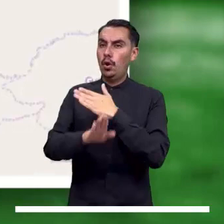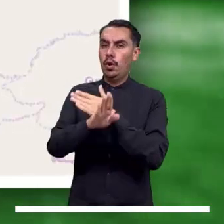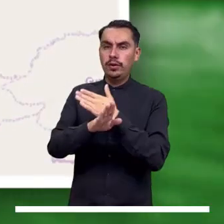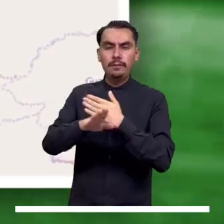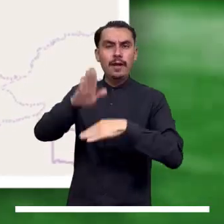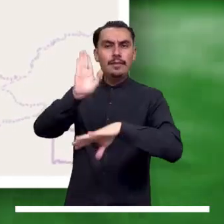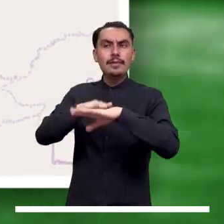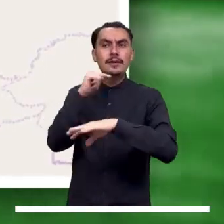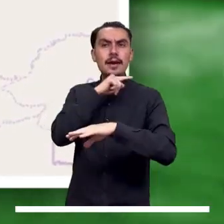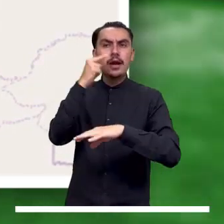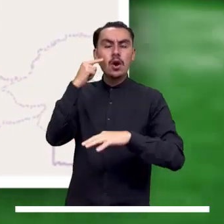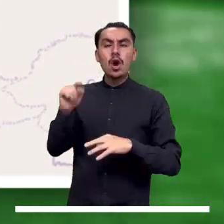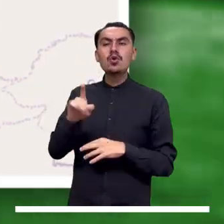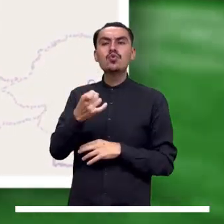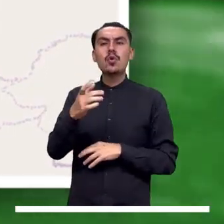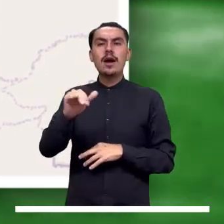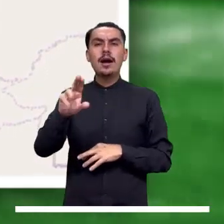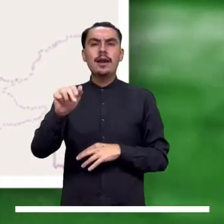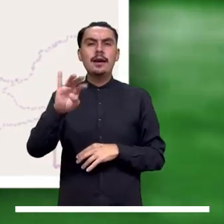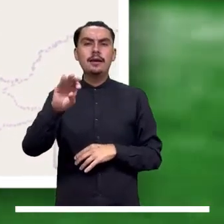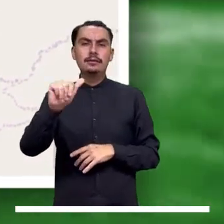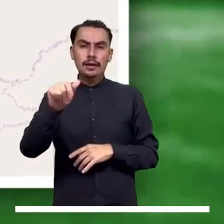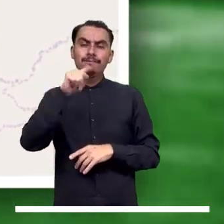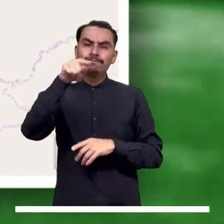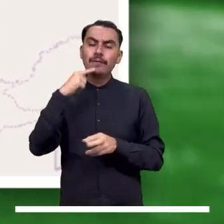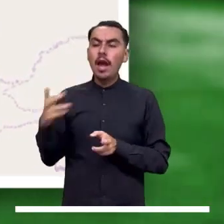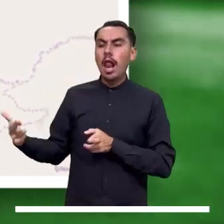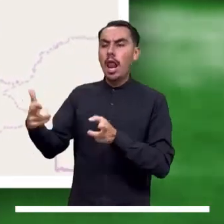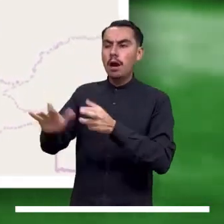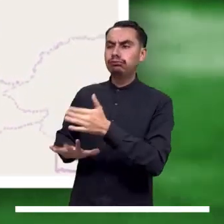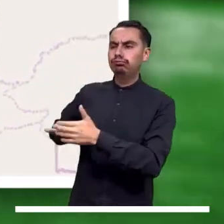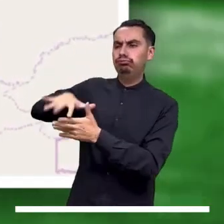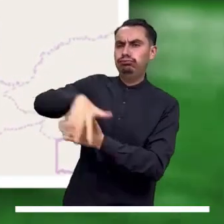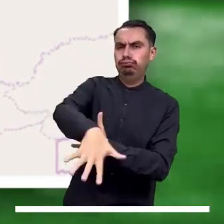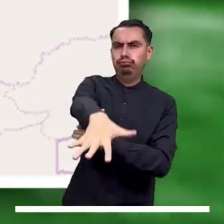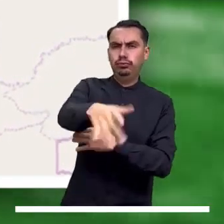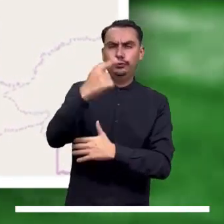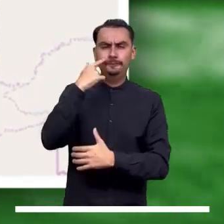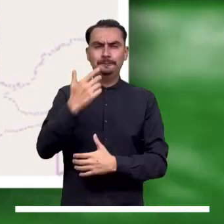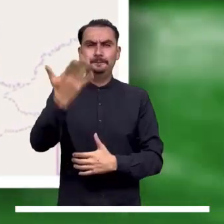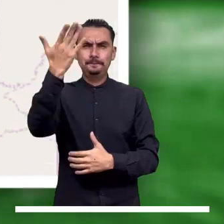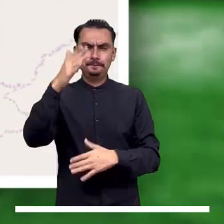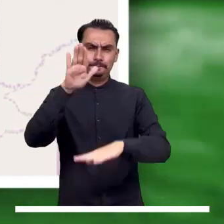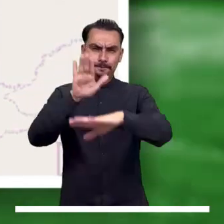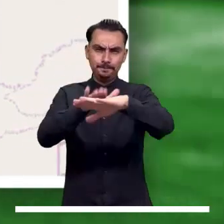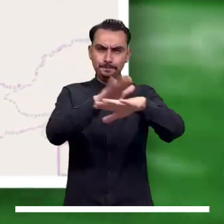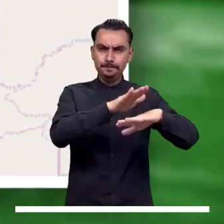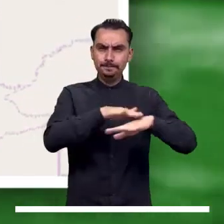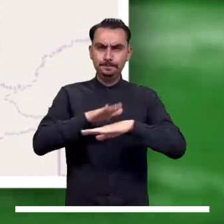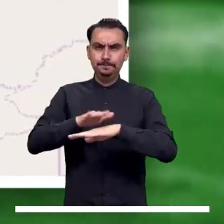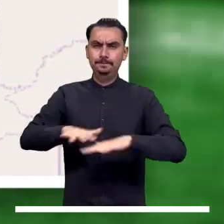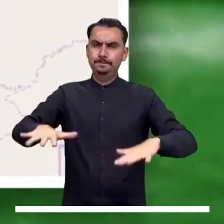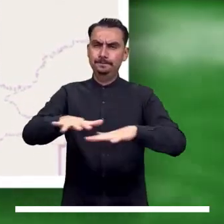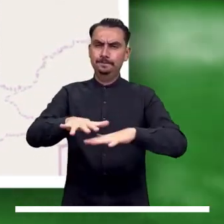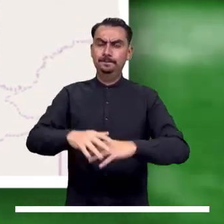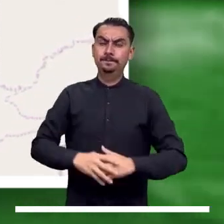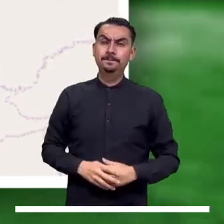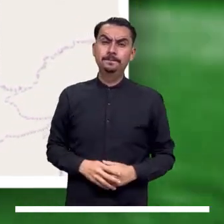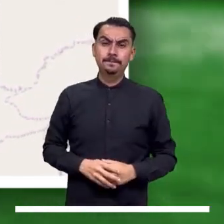Atención a los niveles altos que se registran en el río Meta a la altura de Puerto López, Cabullaro y Puerto Guadalupe.